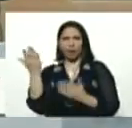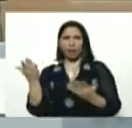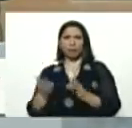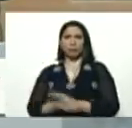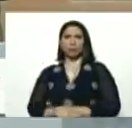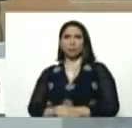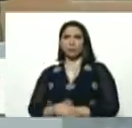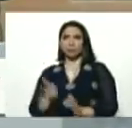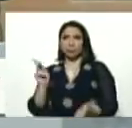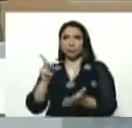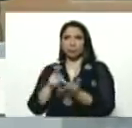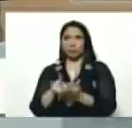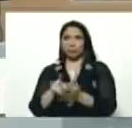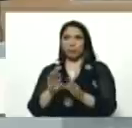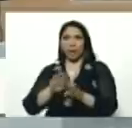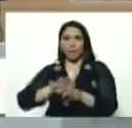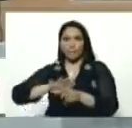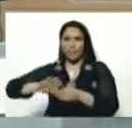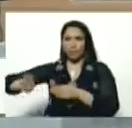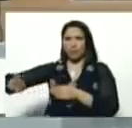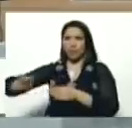y apartar este tiempo,